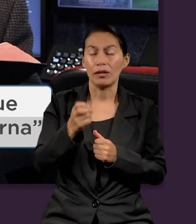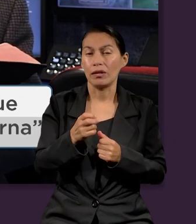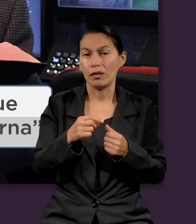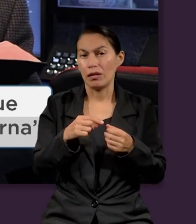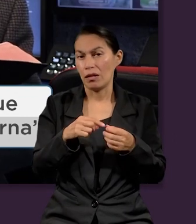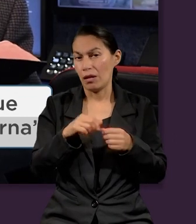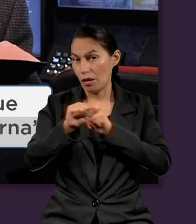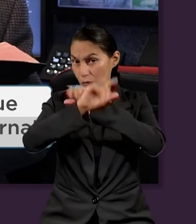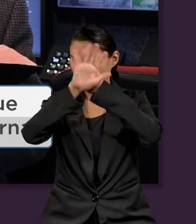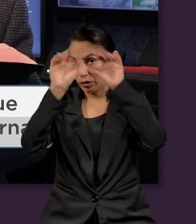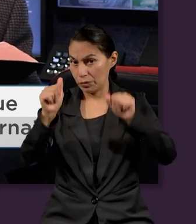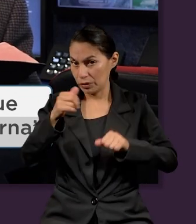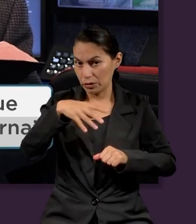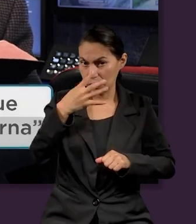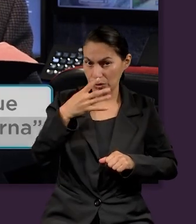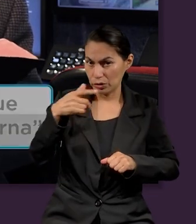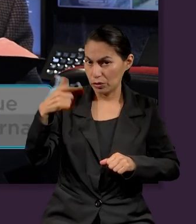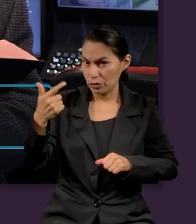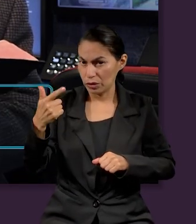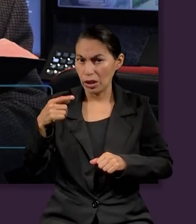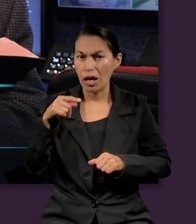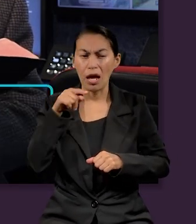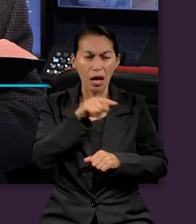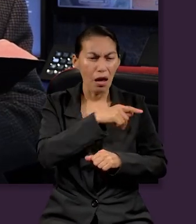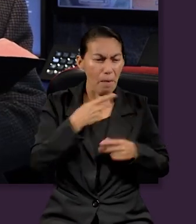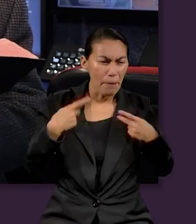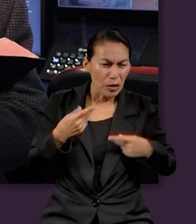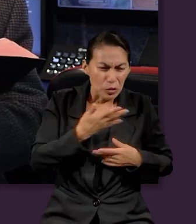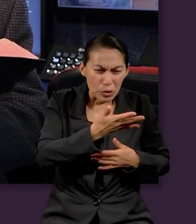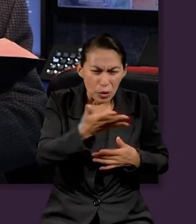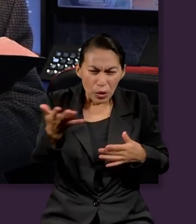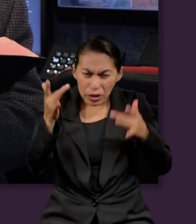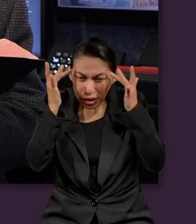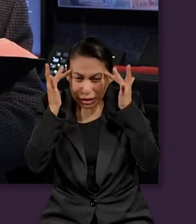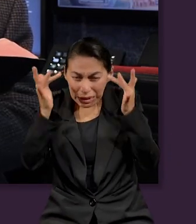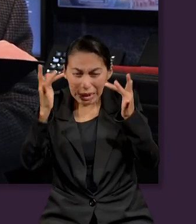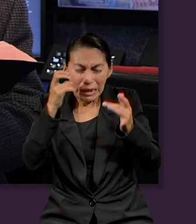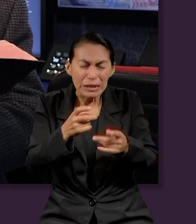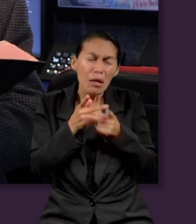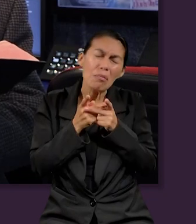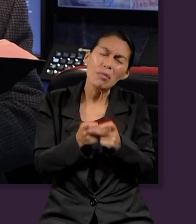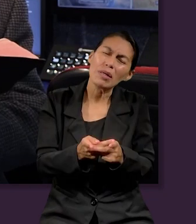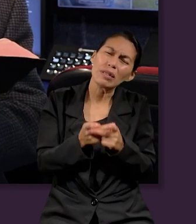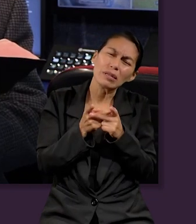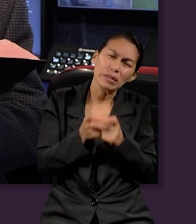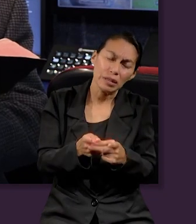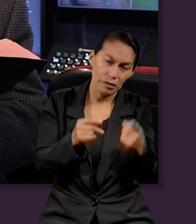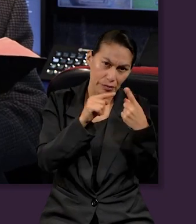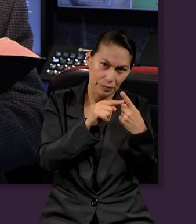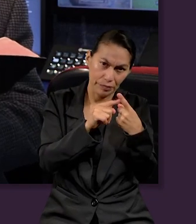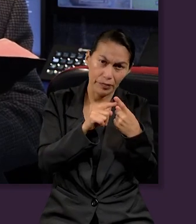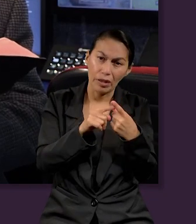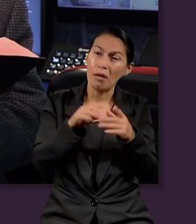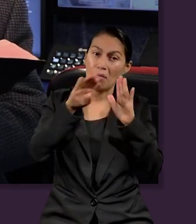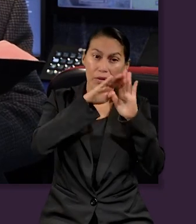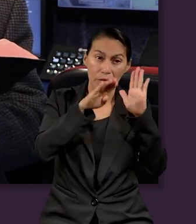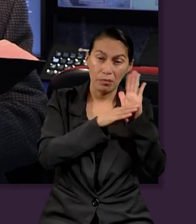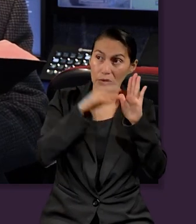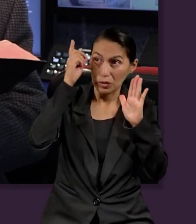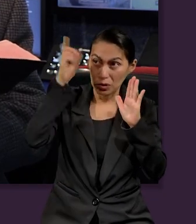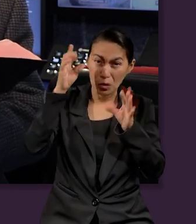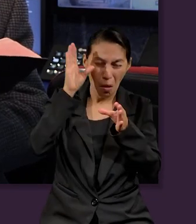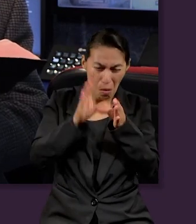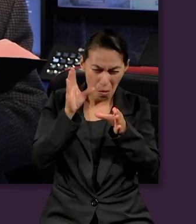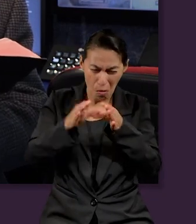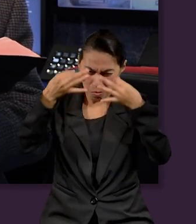para vida eterna. Por lo tanto, como dice Apocalipsis 14.12, aquí está la paciencia de los